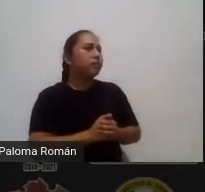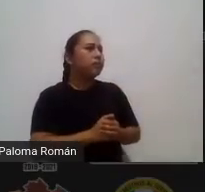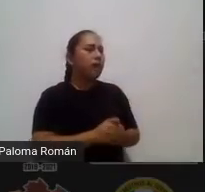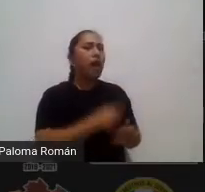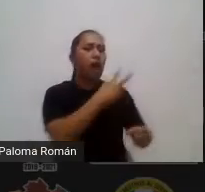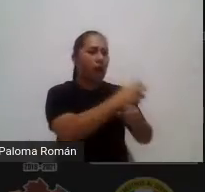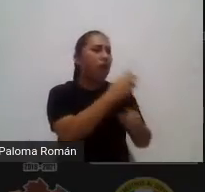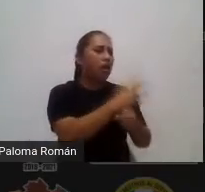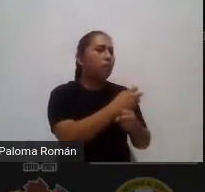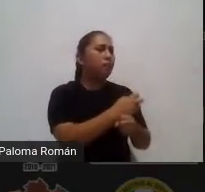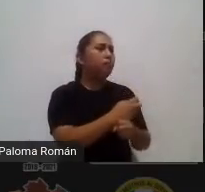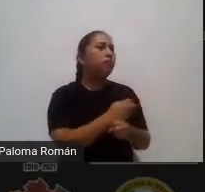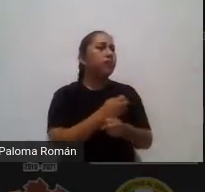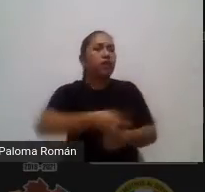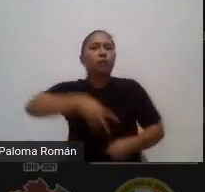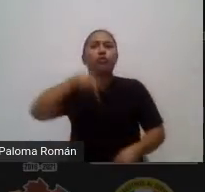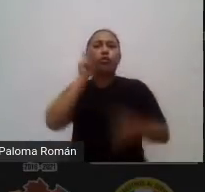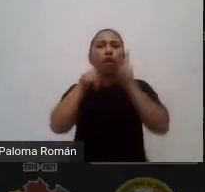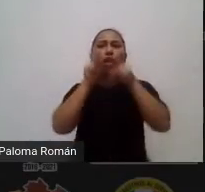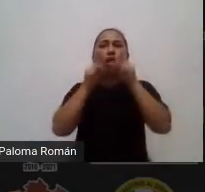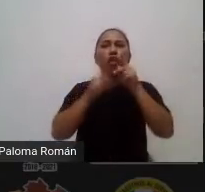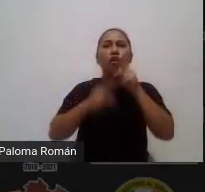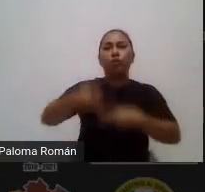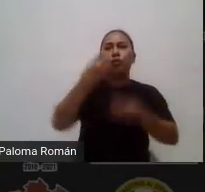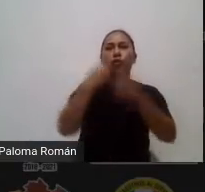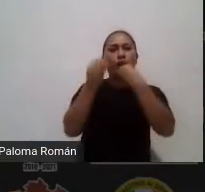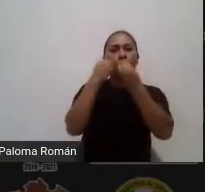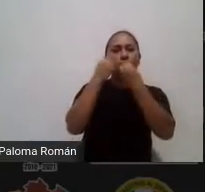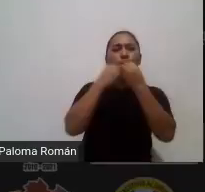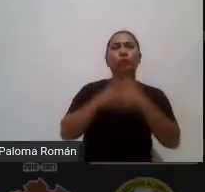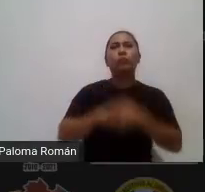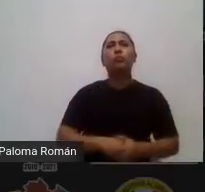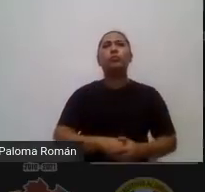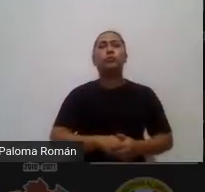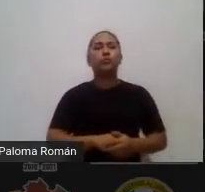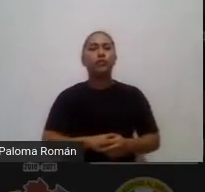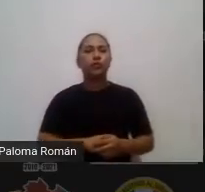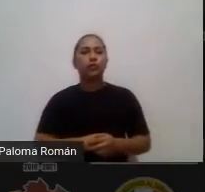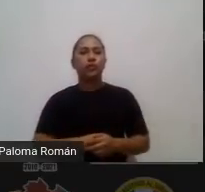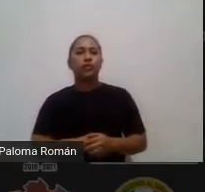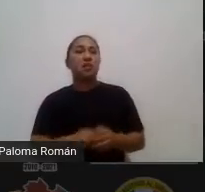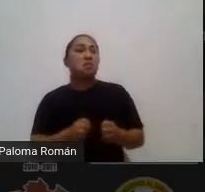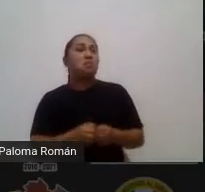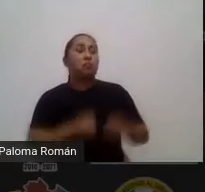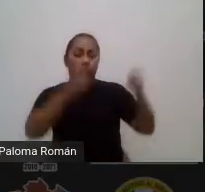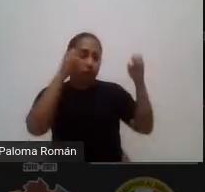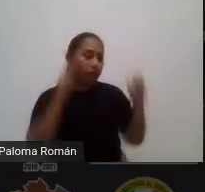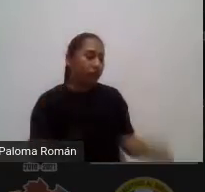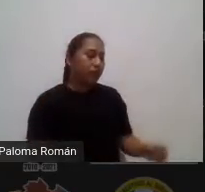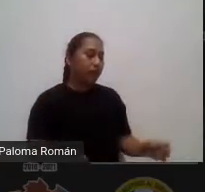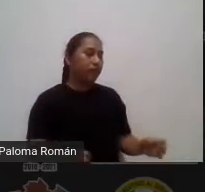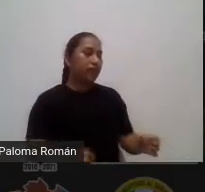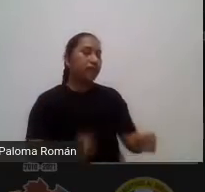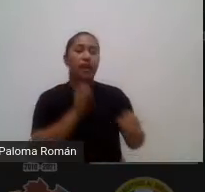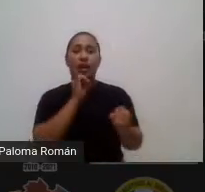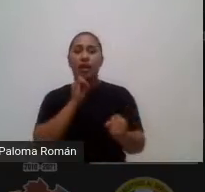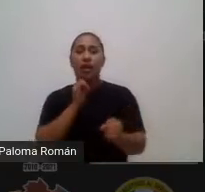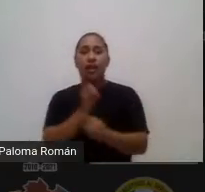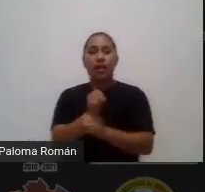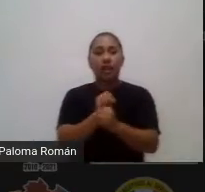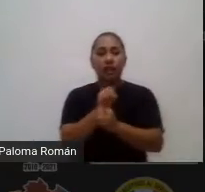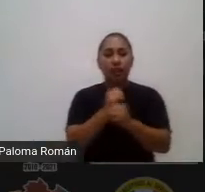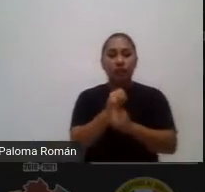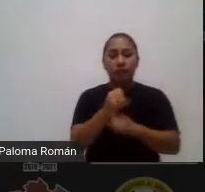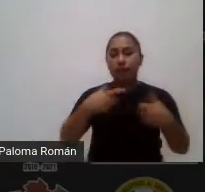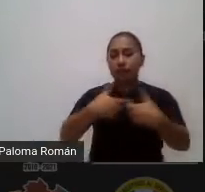nos platique un poco sobre ese fenómeno pues si estoy en el proyecto en el estudio del fenómeno los gatos y los perros